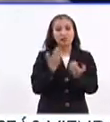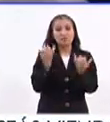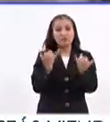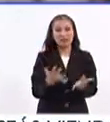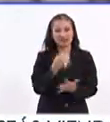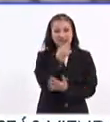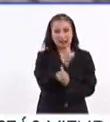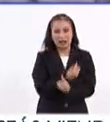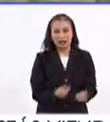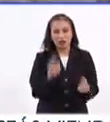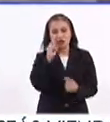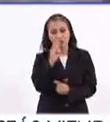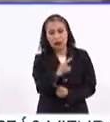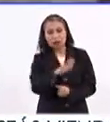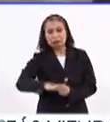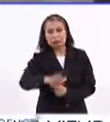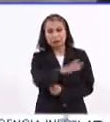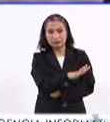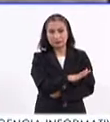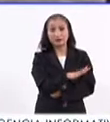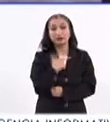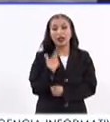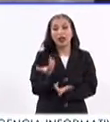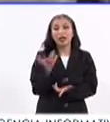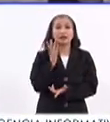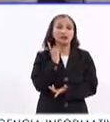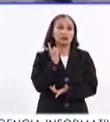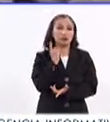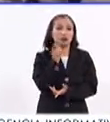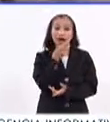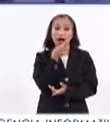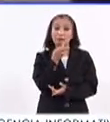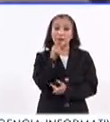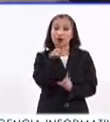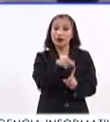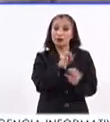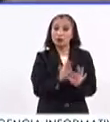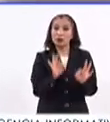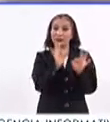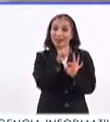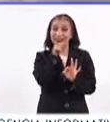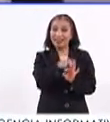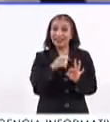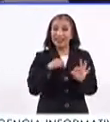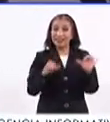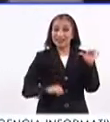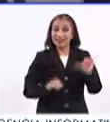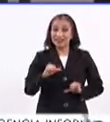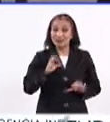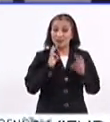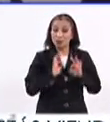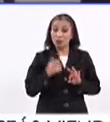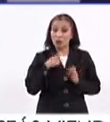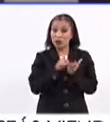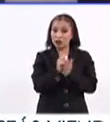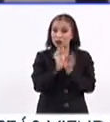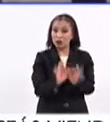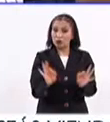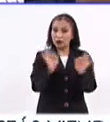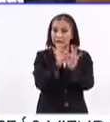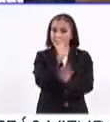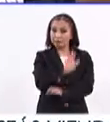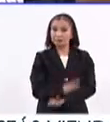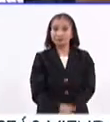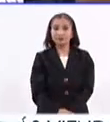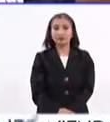el sobrepeso que registra la población, el legislador hizo énfasis en la relevancia de la actividad física como un derecho fundamental.